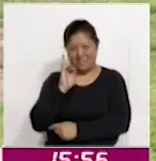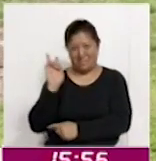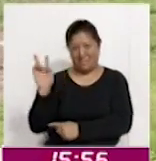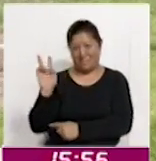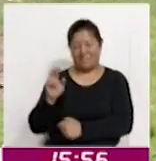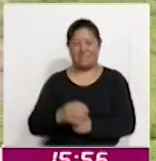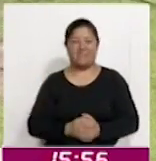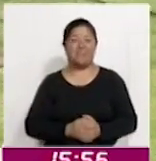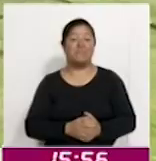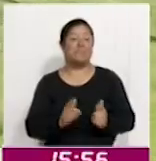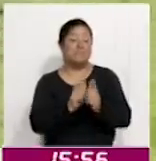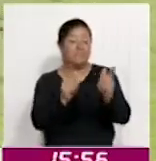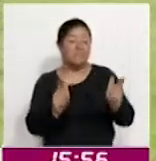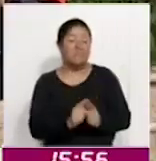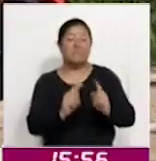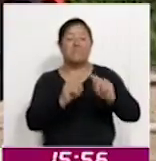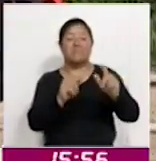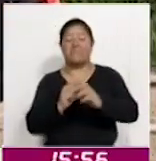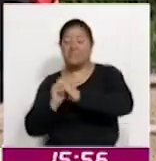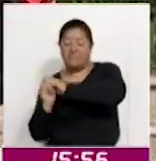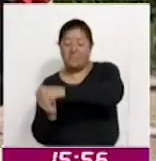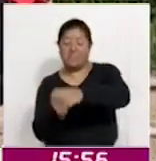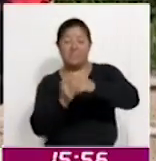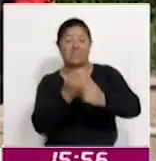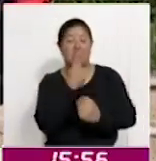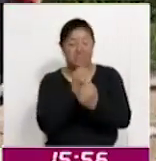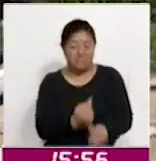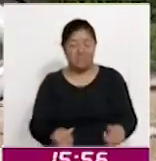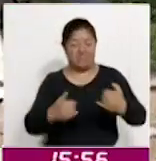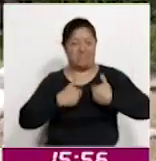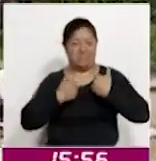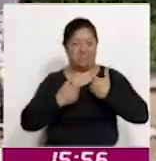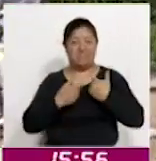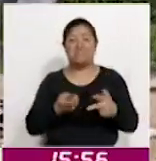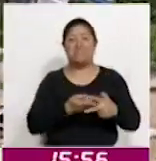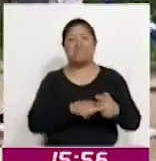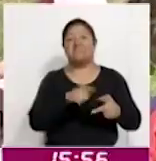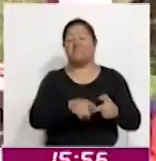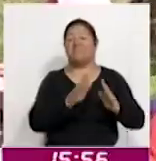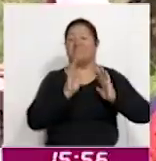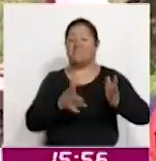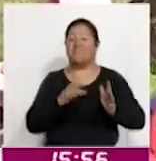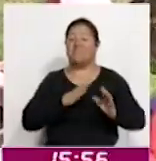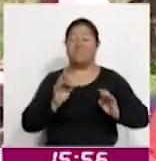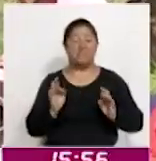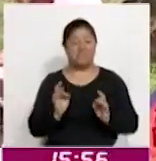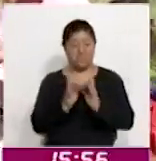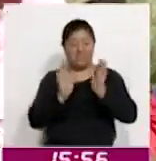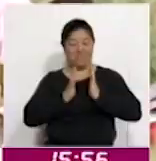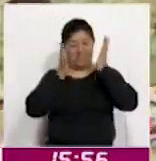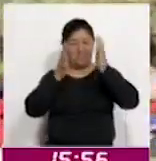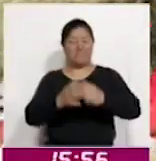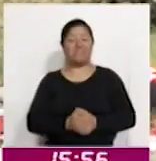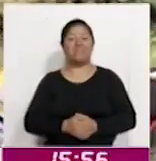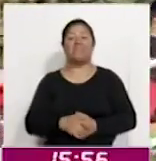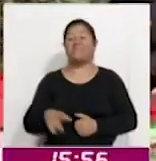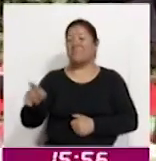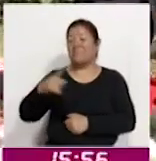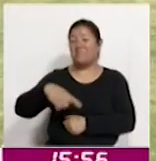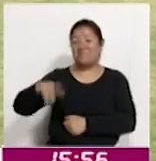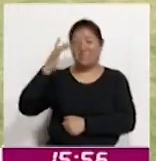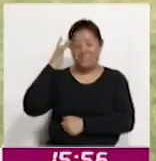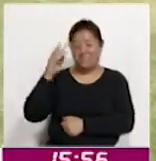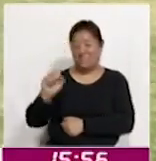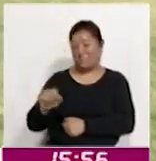La Liga Tlaxcalteca de Béisbol Infantil y Juvenil dio el banderazo de salida a su playoff con una sorpresa mayúscula. Los Velociraptors de San Simón,